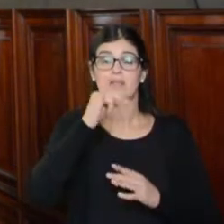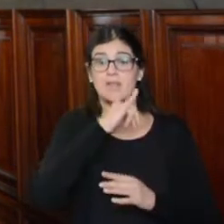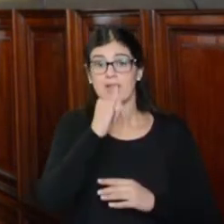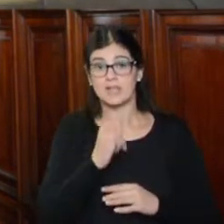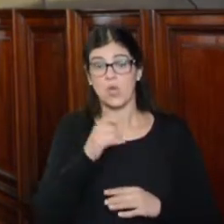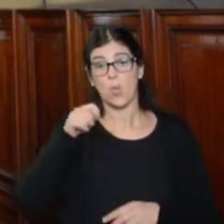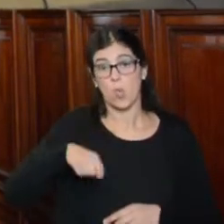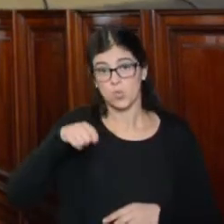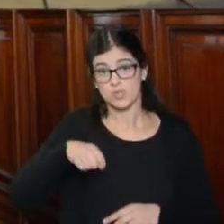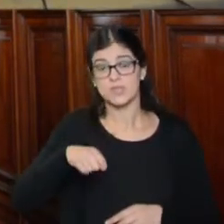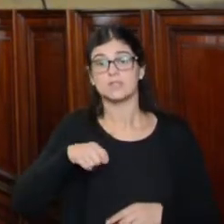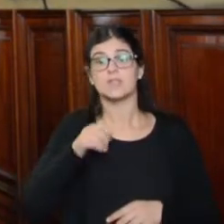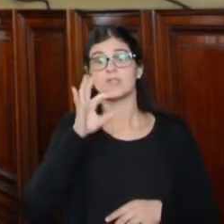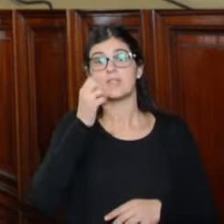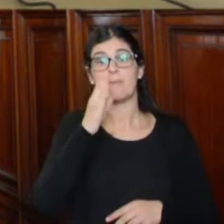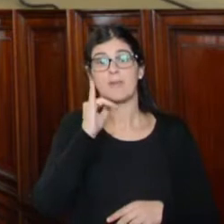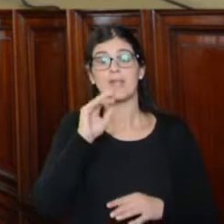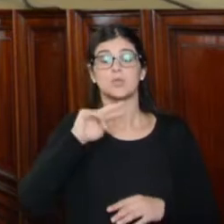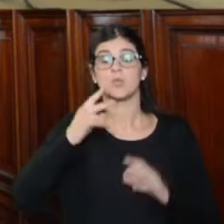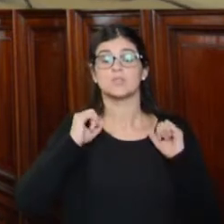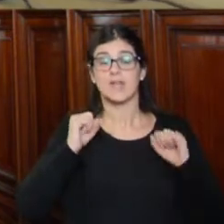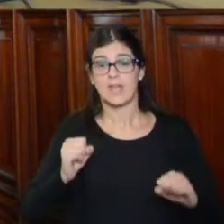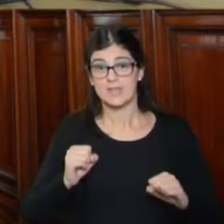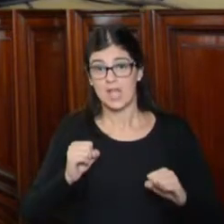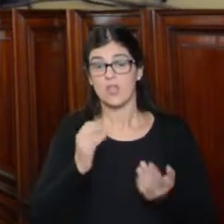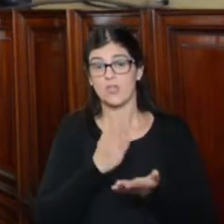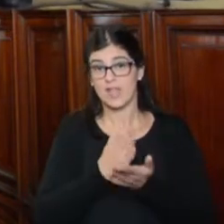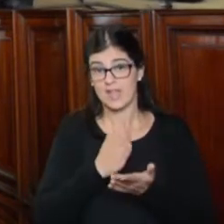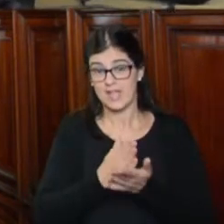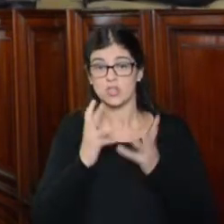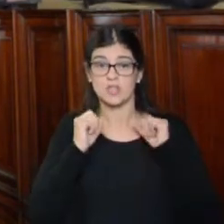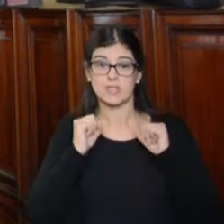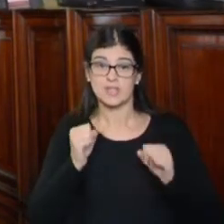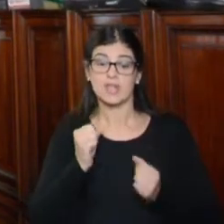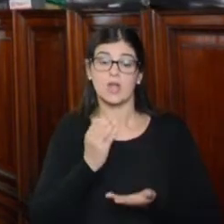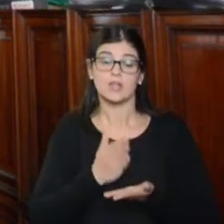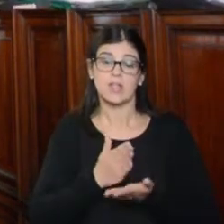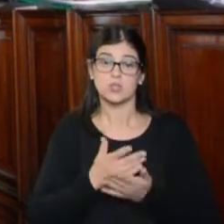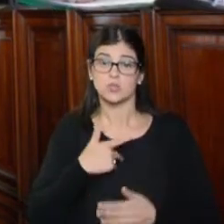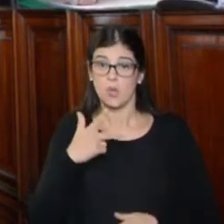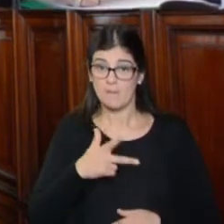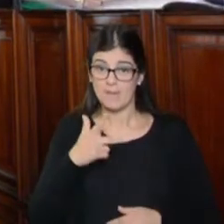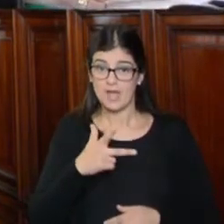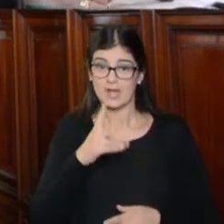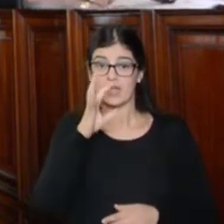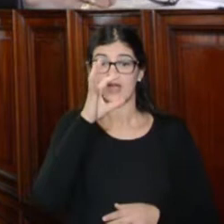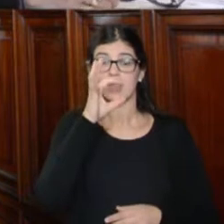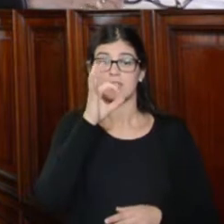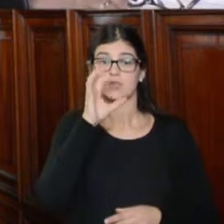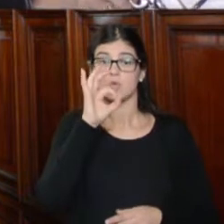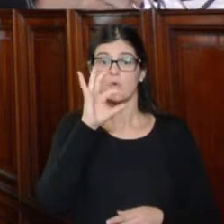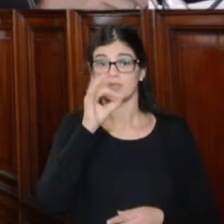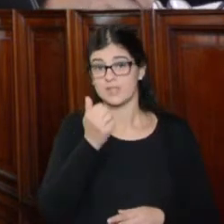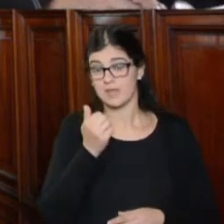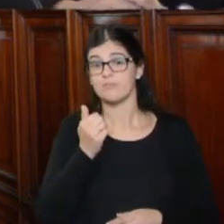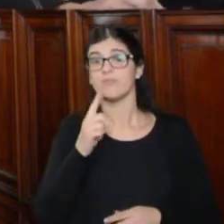Justicia, el doctor Brian Shapira, subsecretario de Protección de Derechos de la Secretaría de Derechos Humanos, la doctora Sara Graciela Sosa,